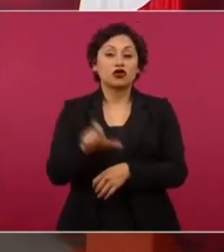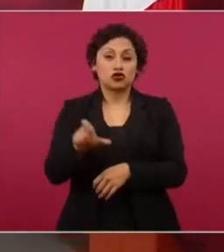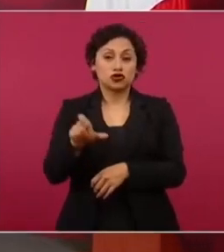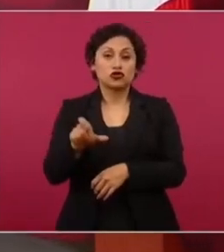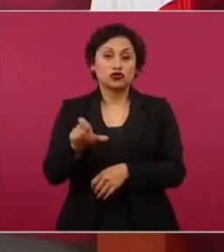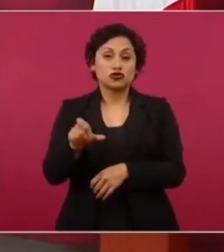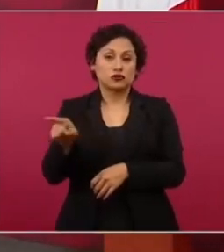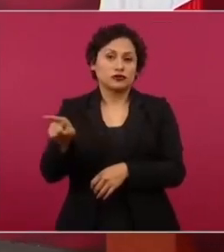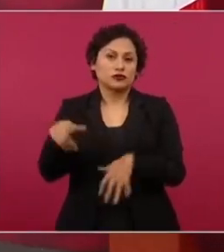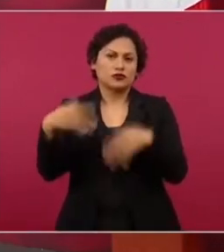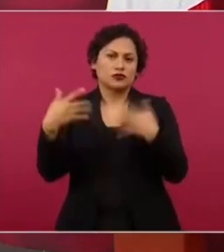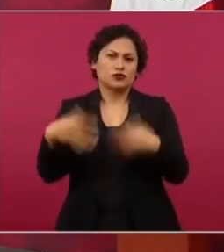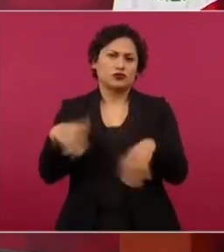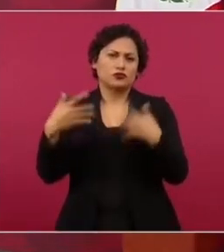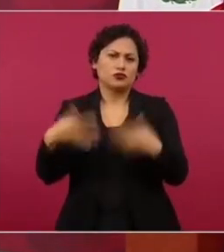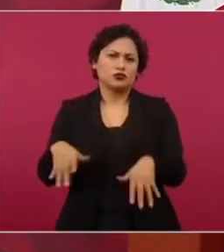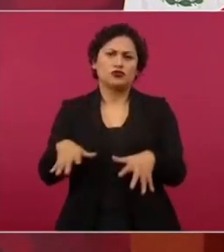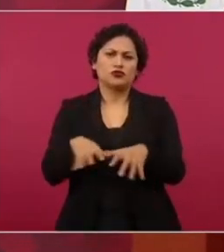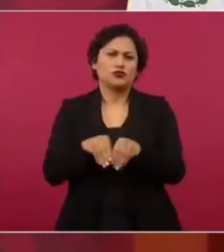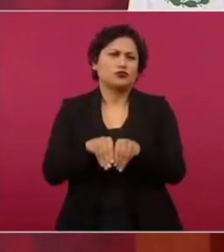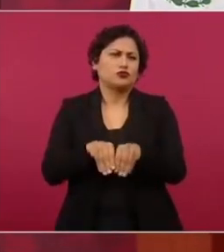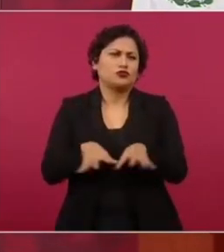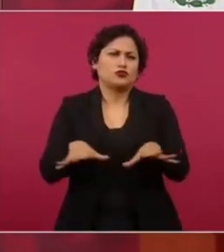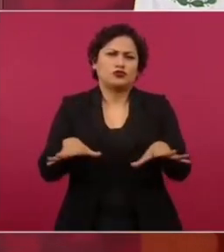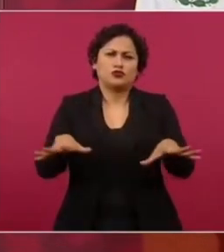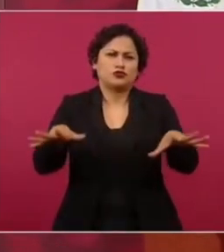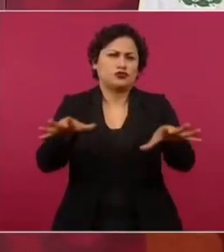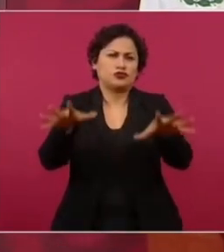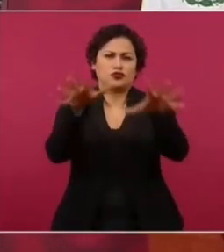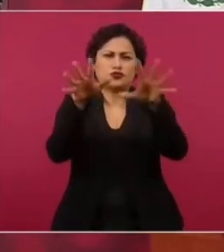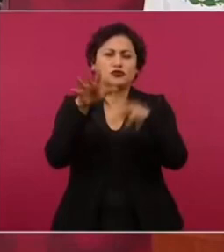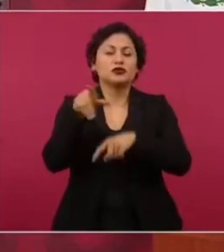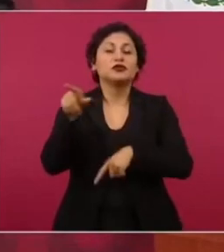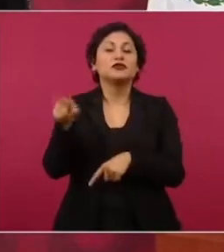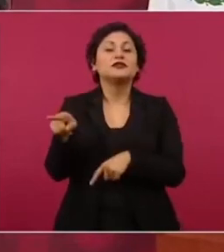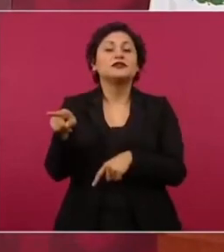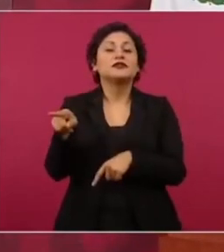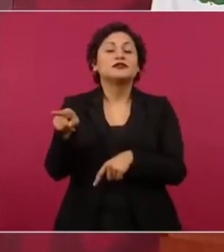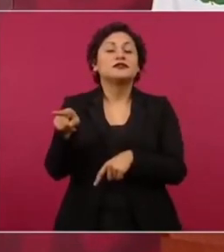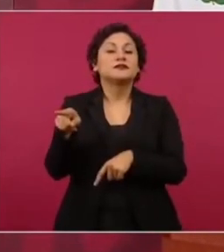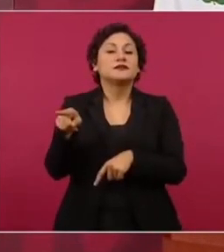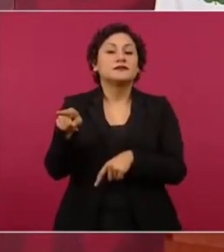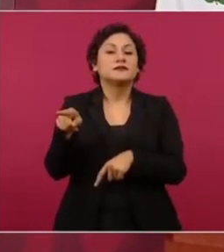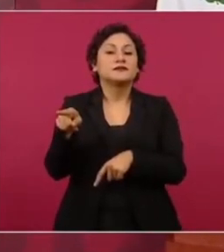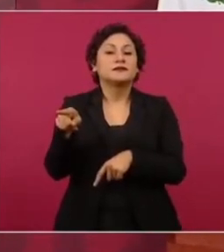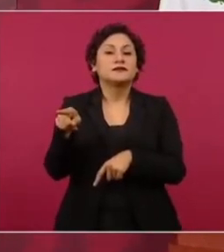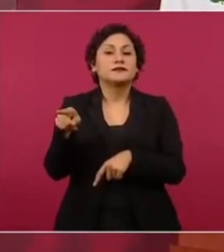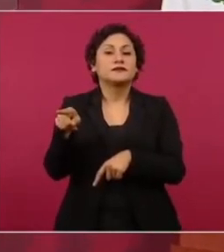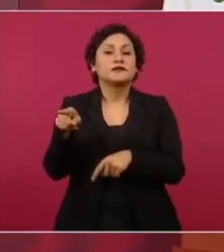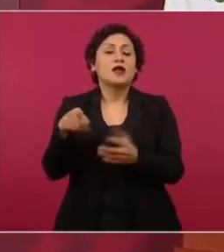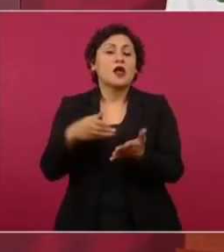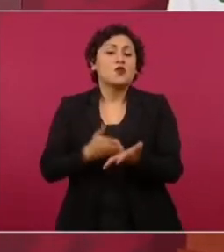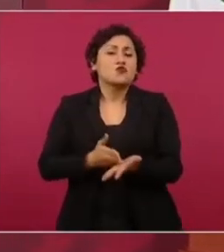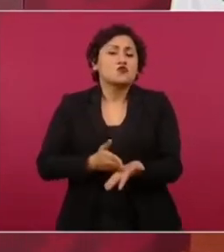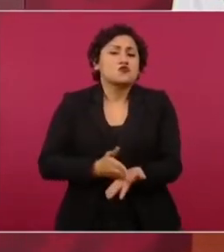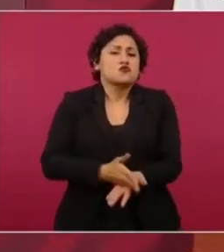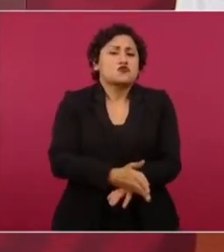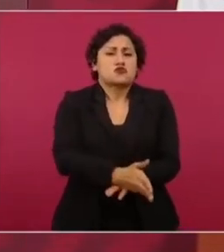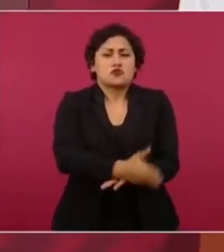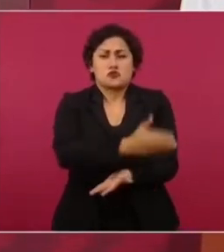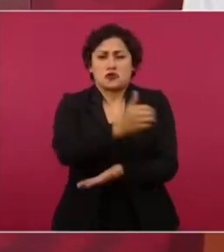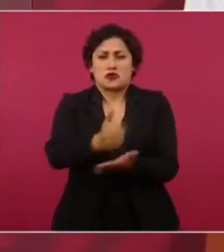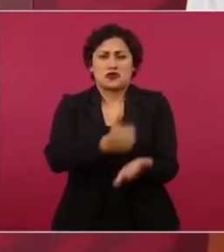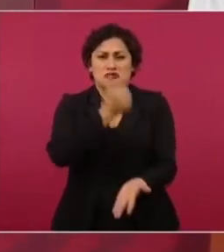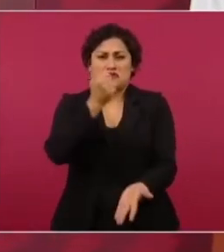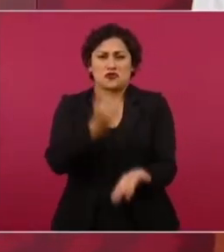nacional que se metió en la ciudad hasta en las colonias más